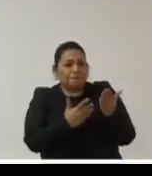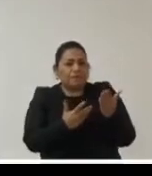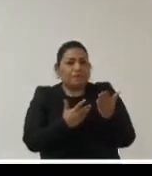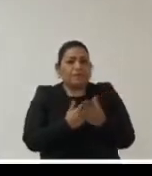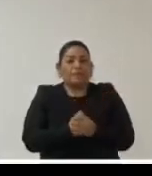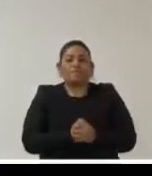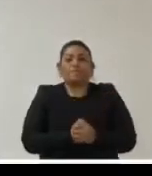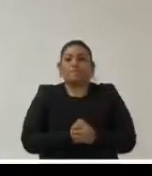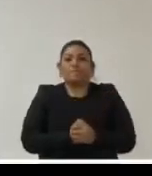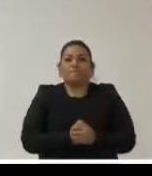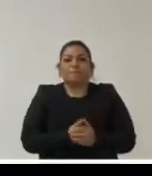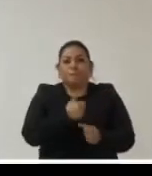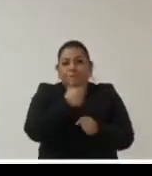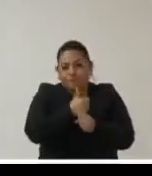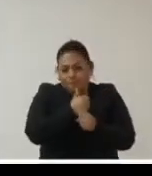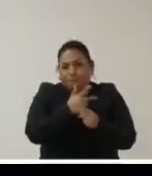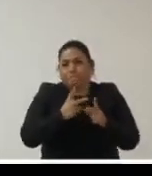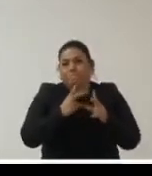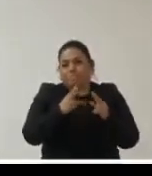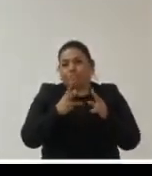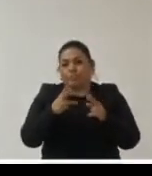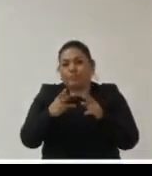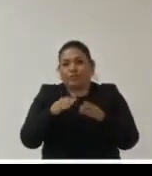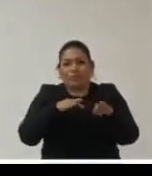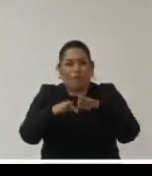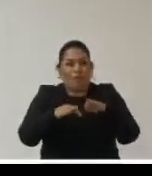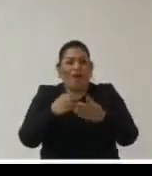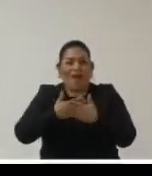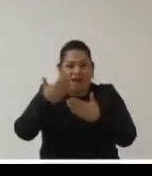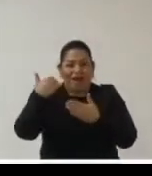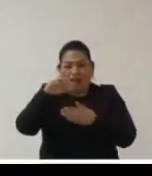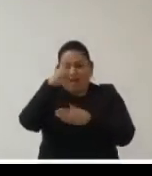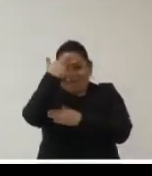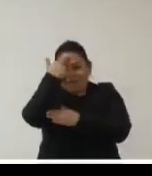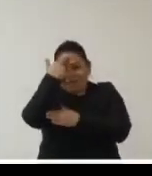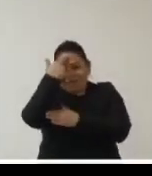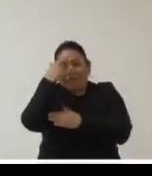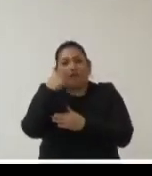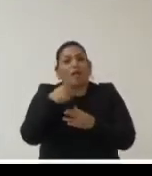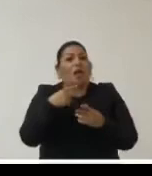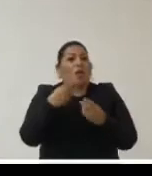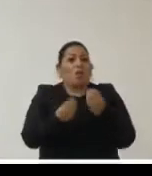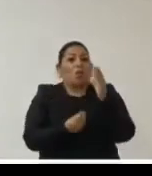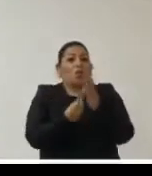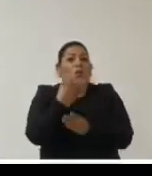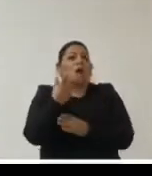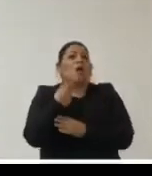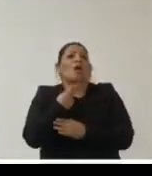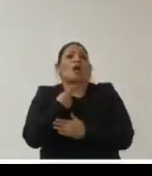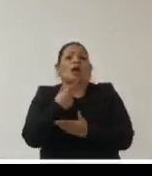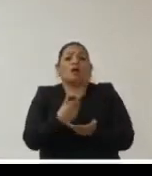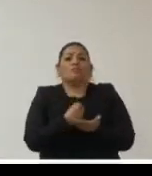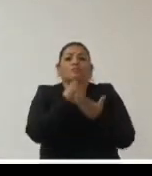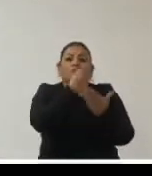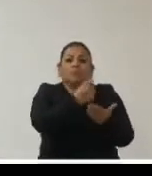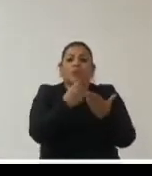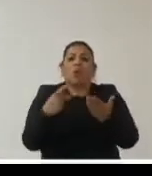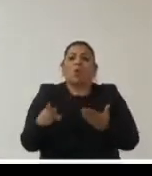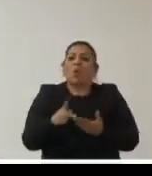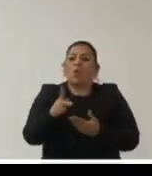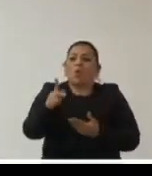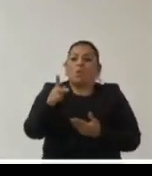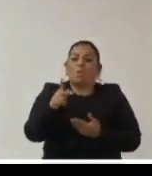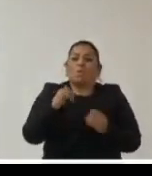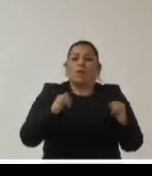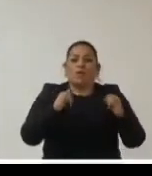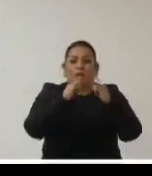sufrido recortes por una nueva nuevas políticas de inversión pública y entonces las